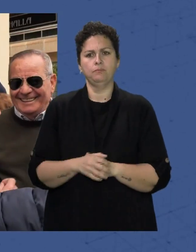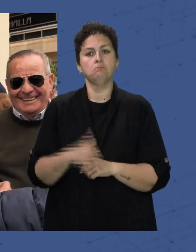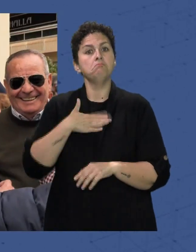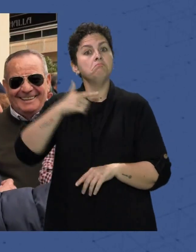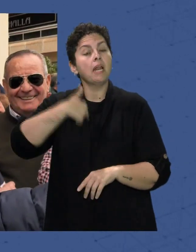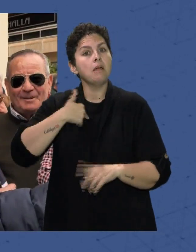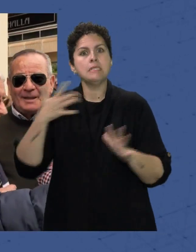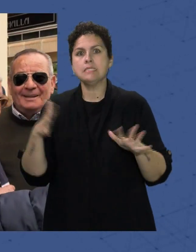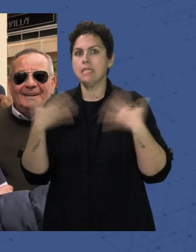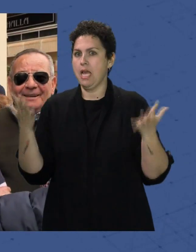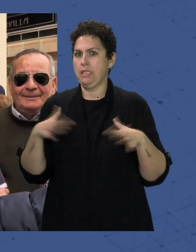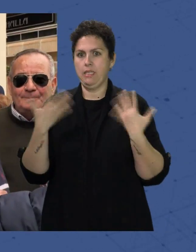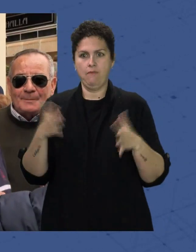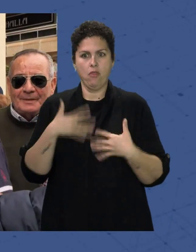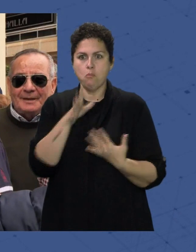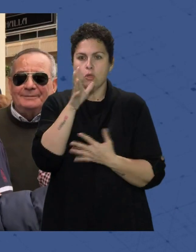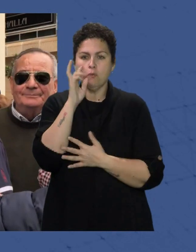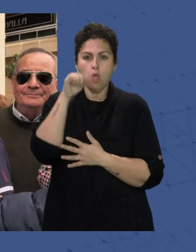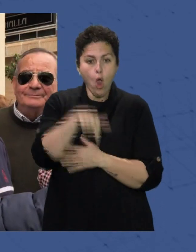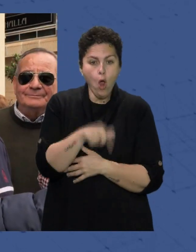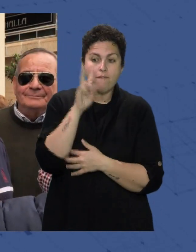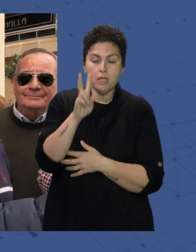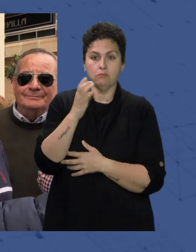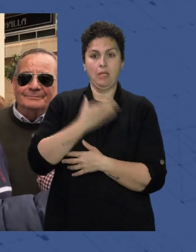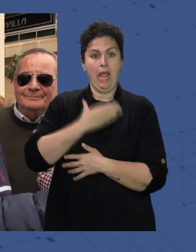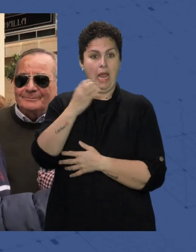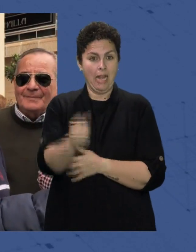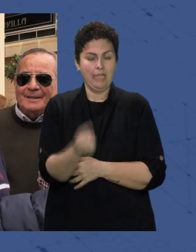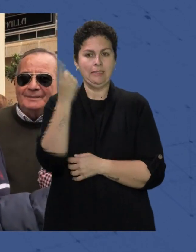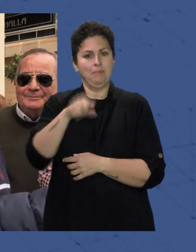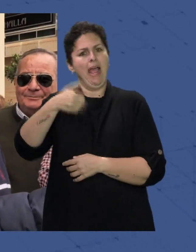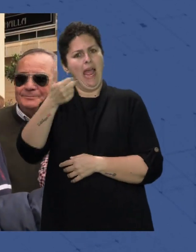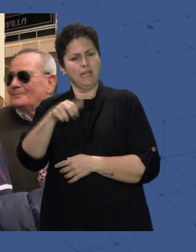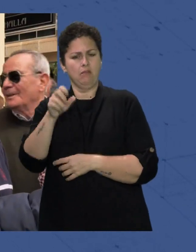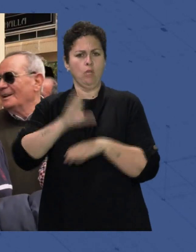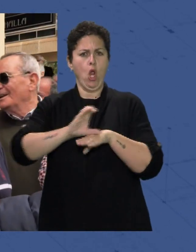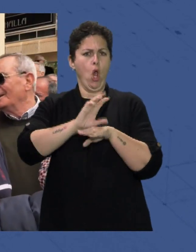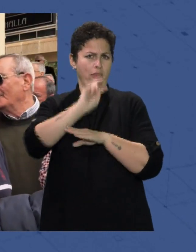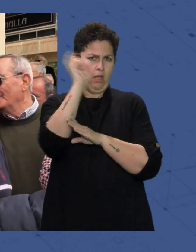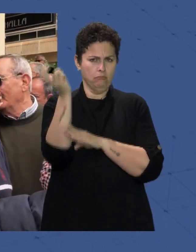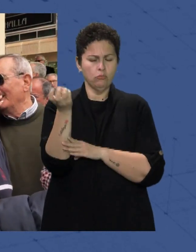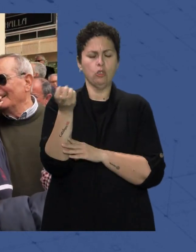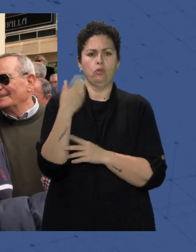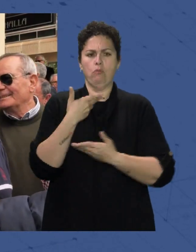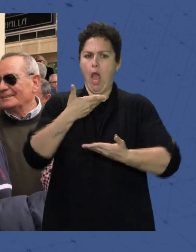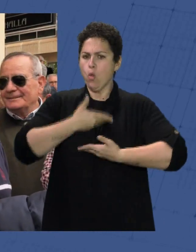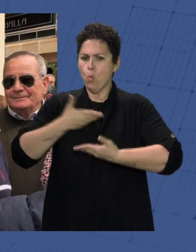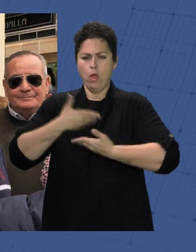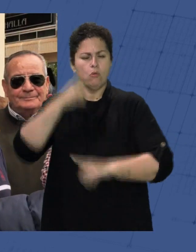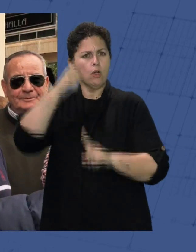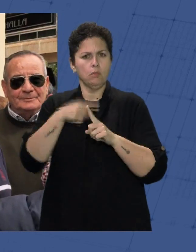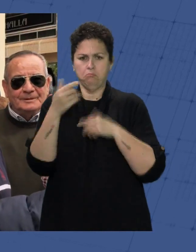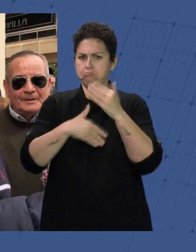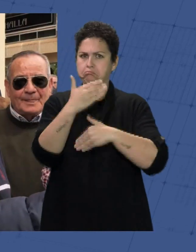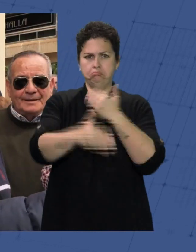satisfacción es ver hoy a la alcaldesa, a Ana y otros concejales que tanto han ayudado para que esto siga adelante